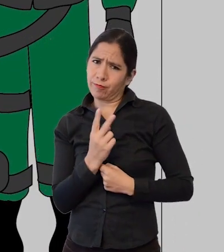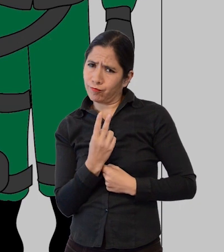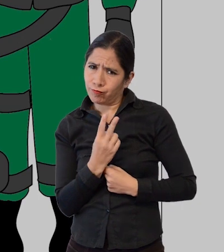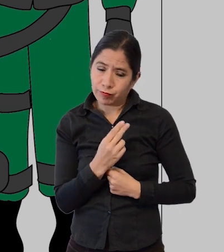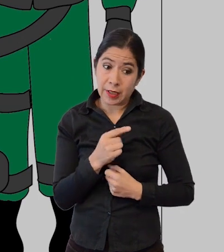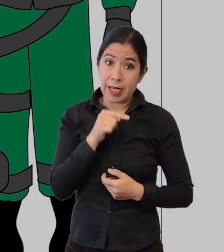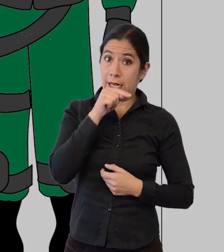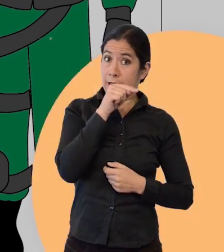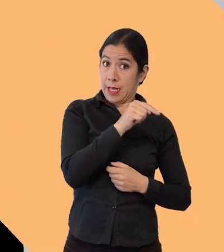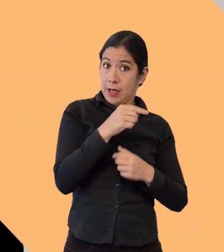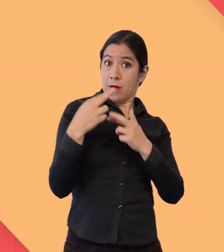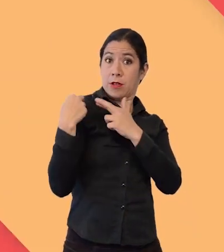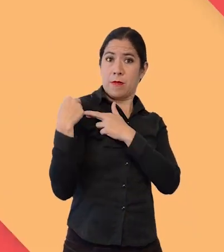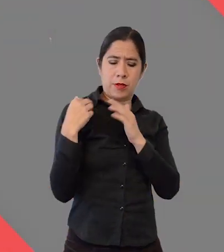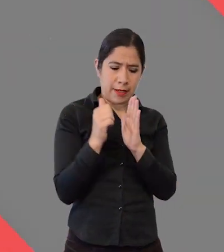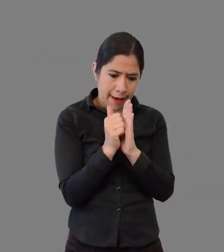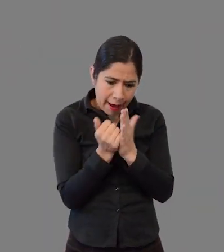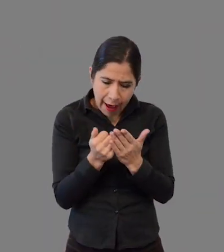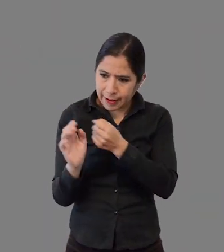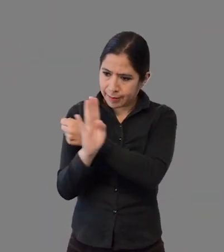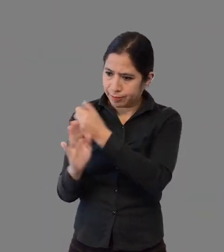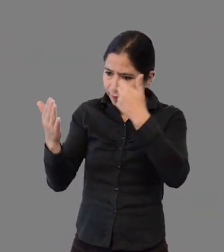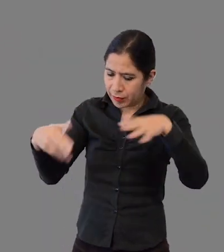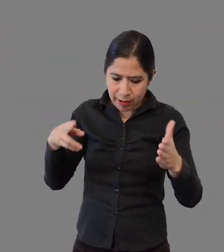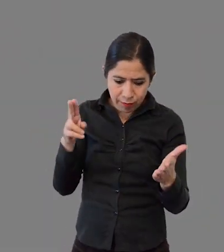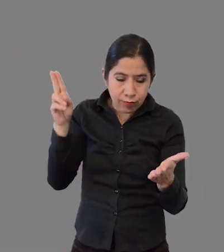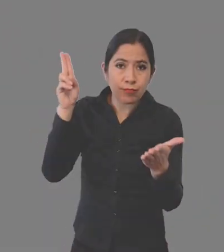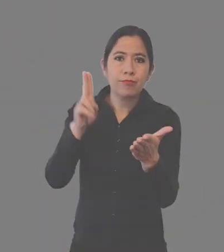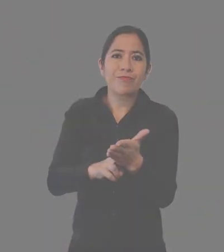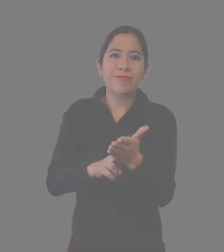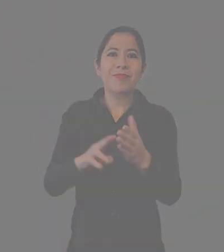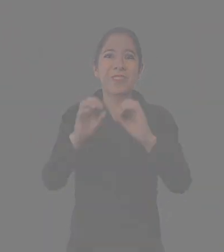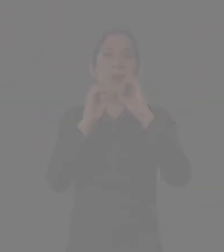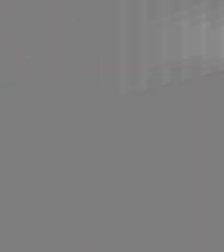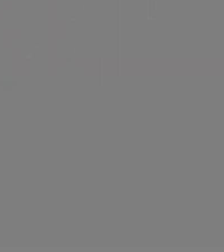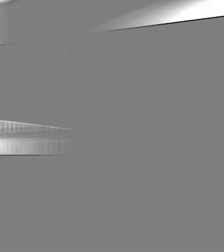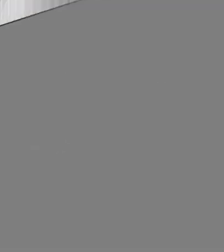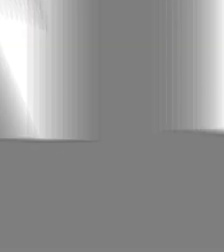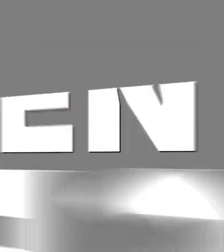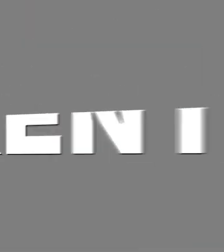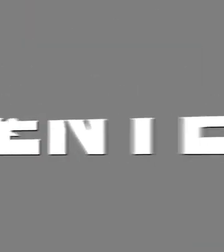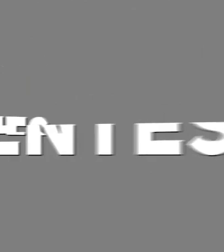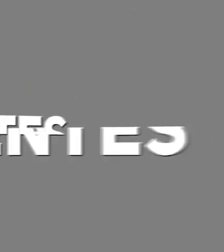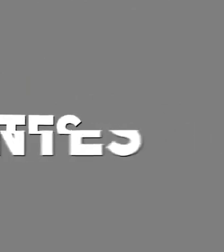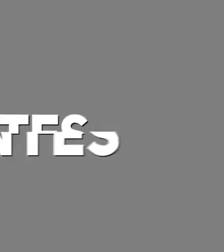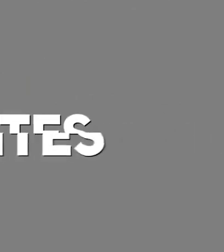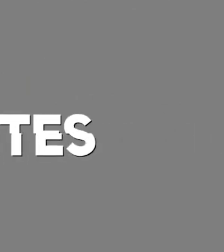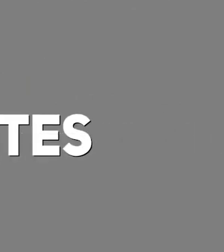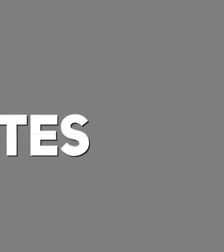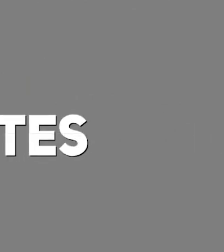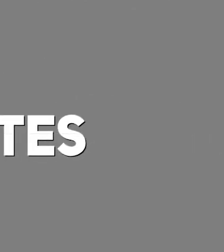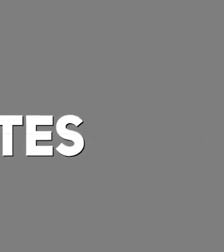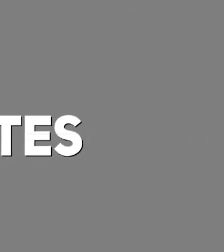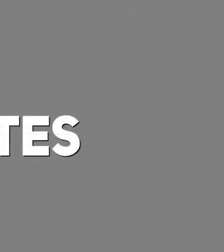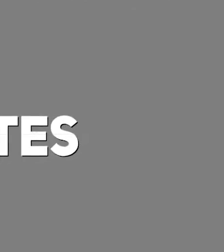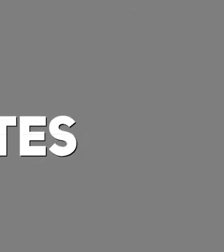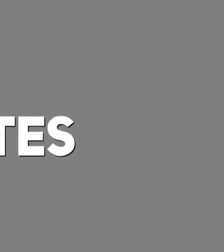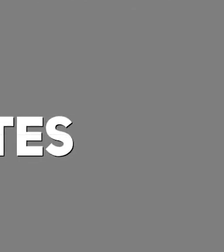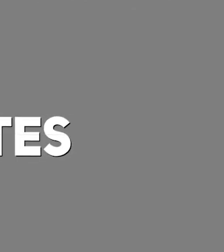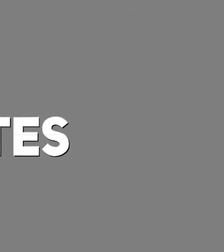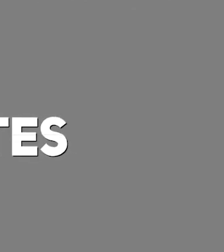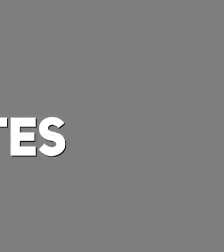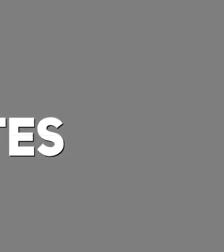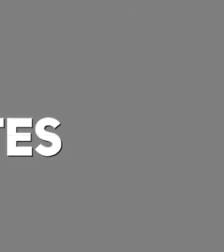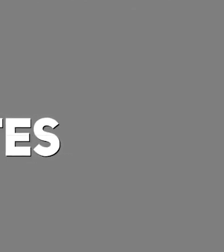quien elaborará el acta de custodia. Órgano Electoral Plurinacional. Elecciones transparentes y